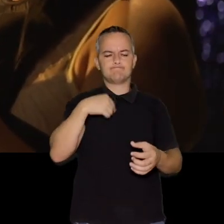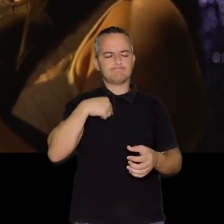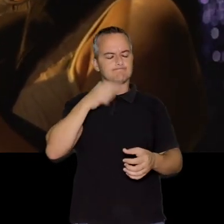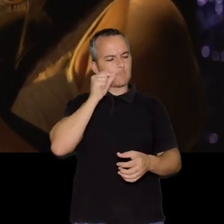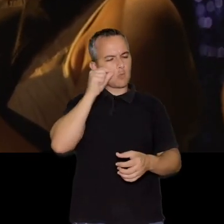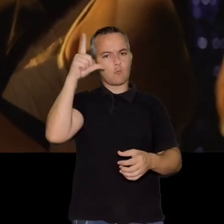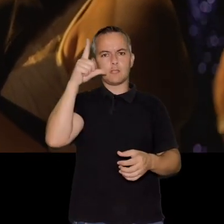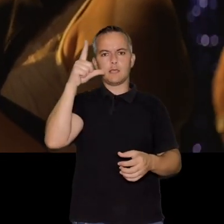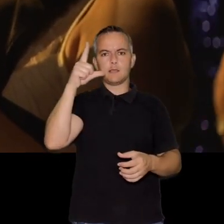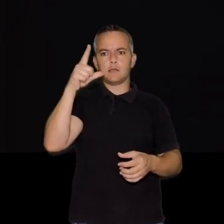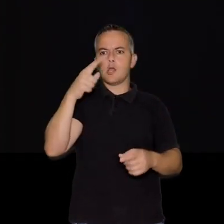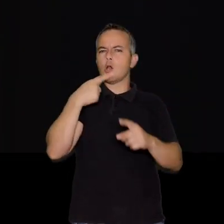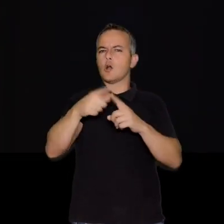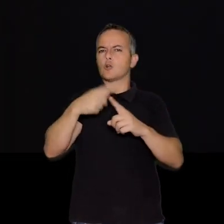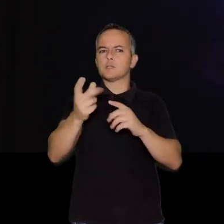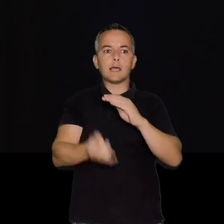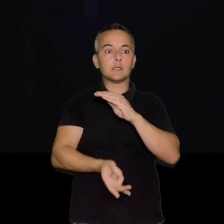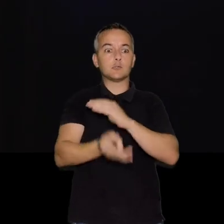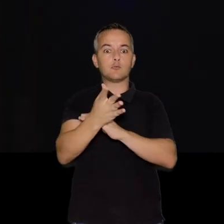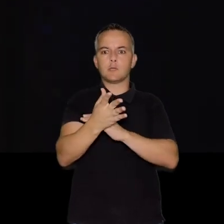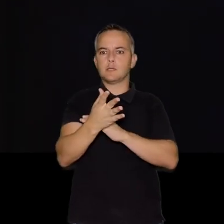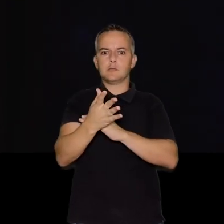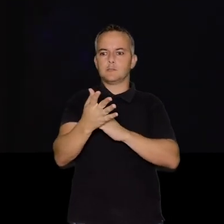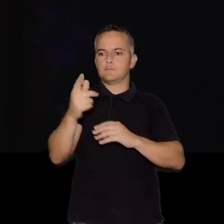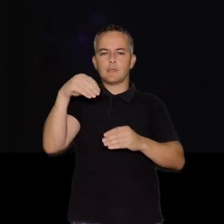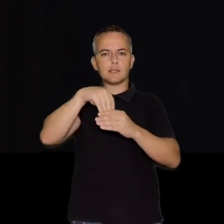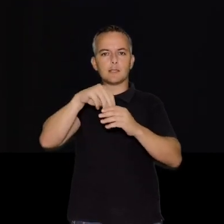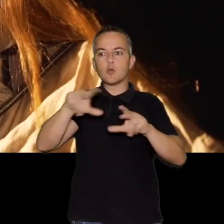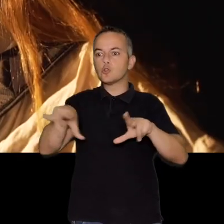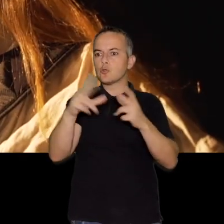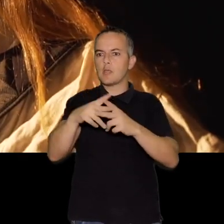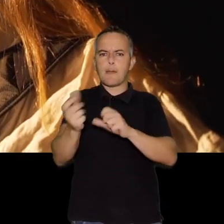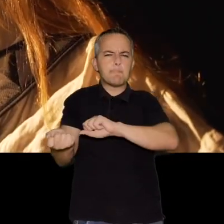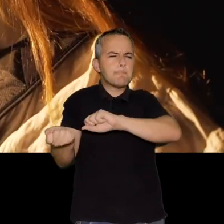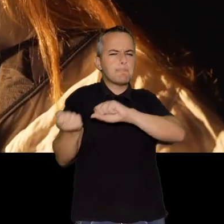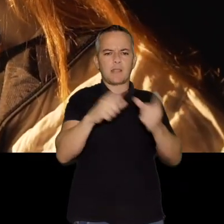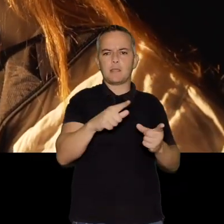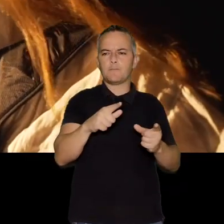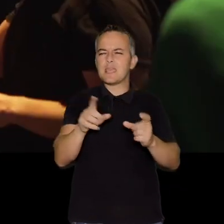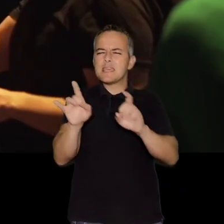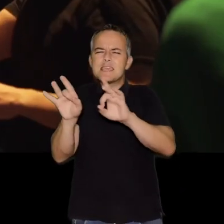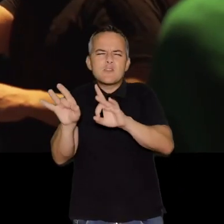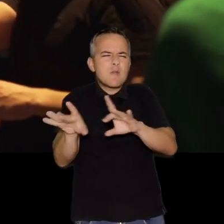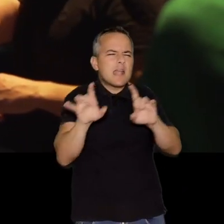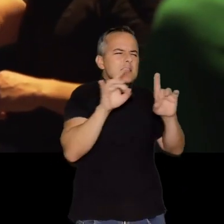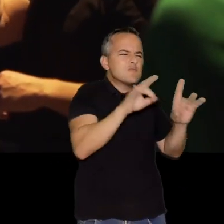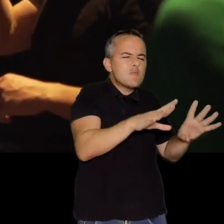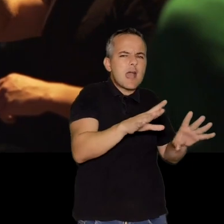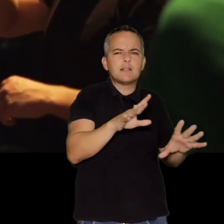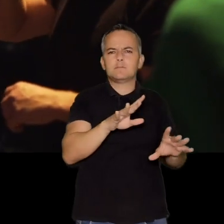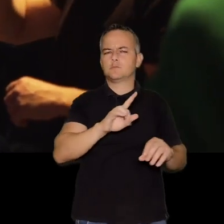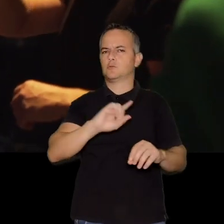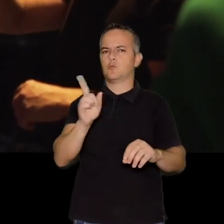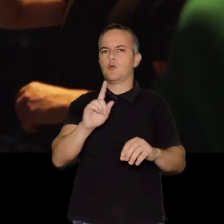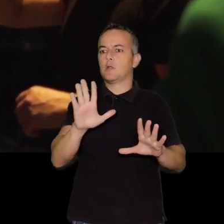te das cuenta de que hay cosas que nos suceden como sociedad que son muy parecidas, aunque el punto